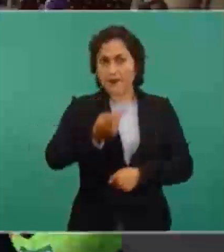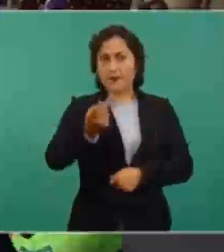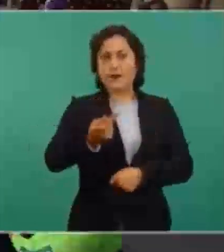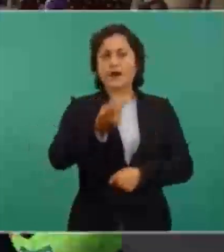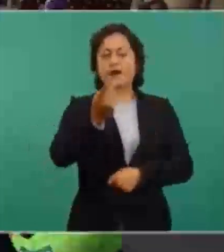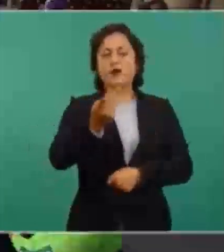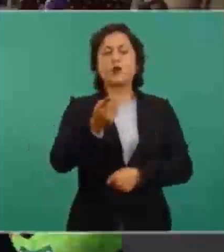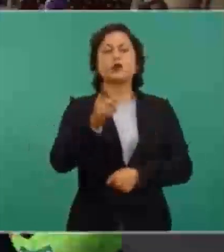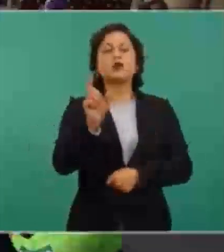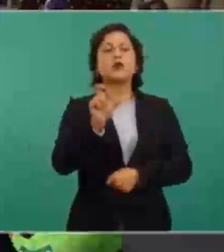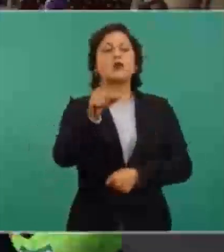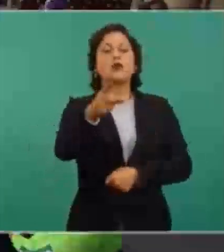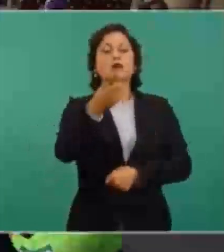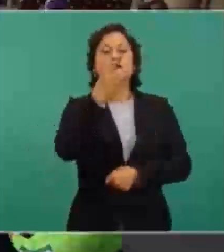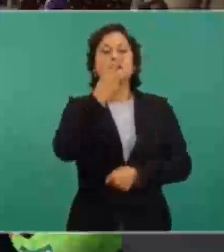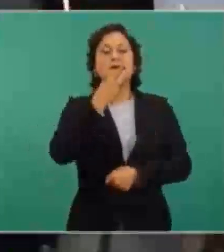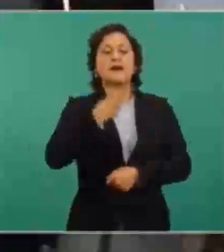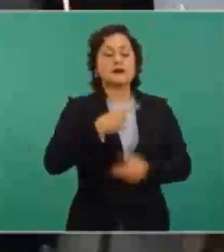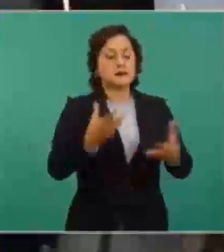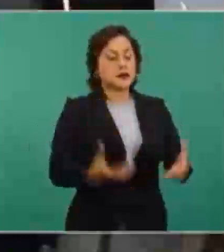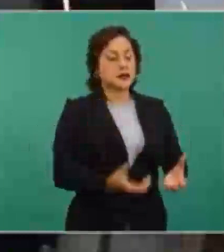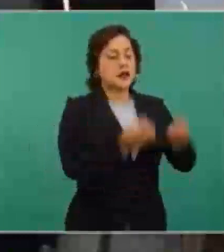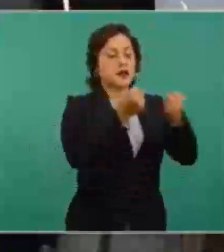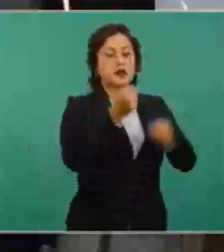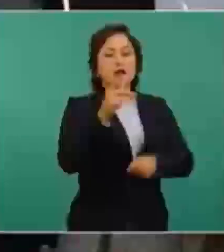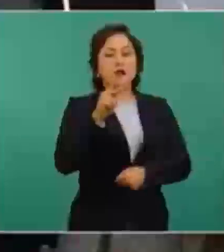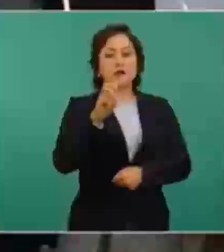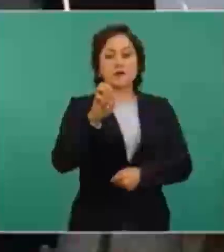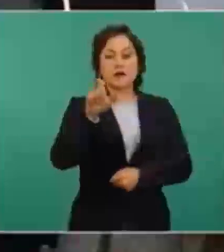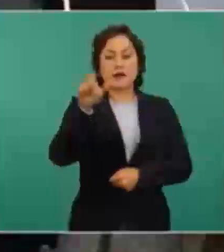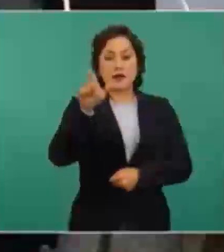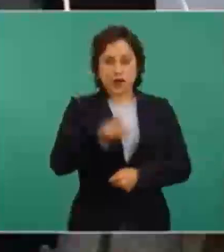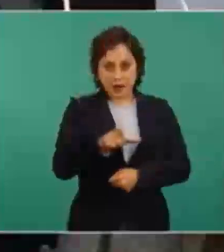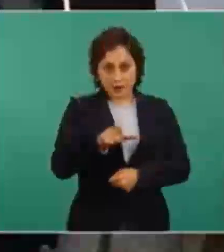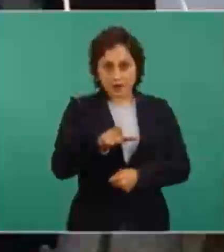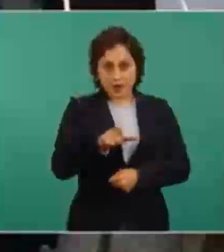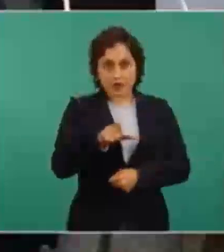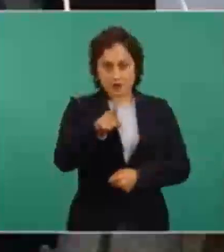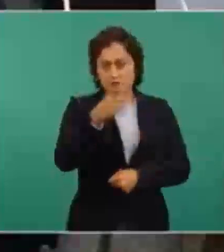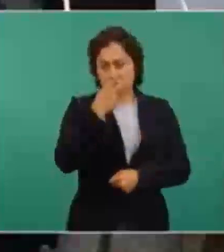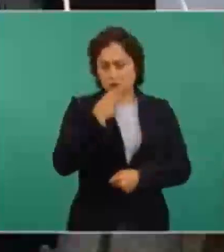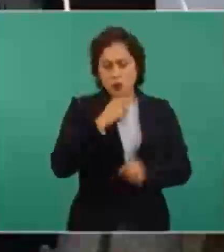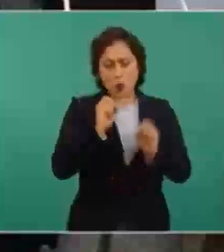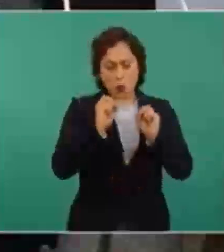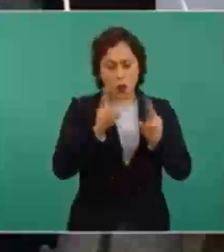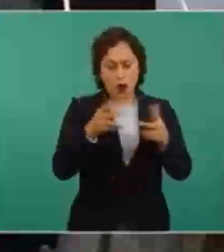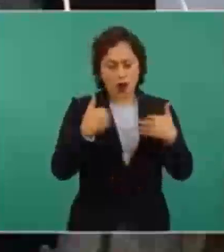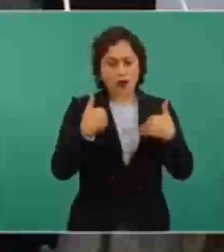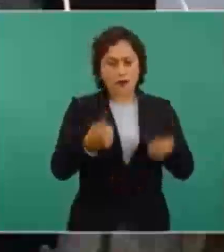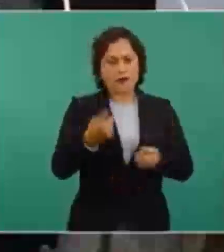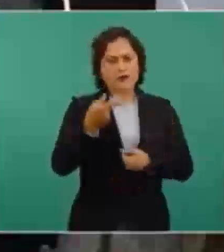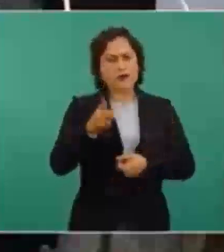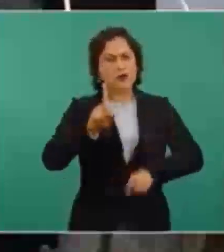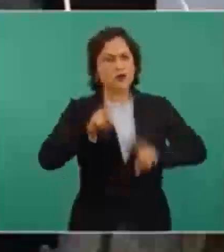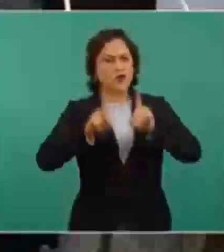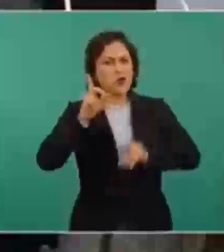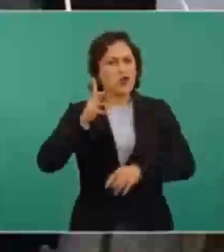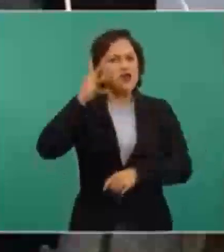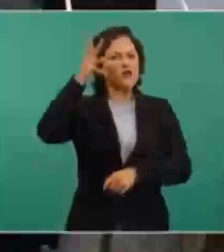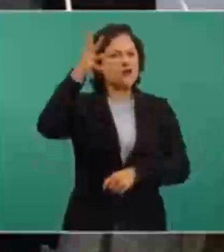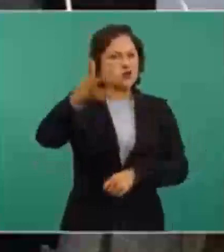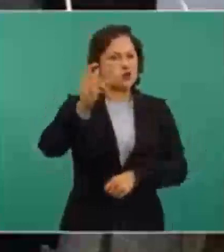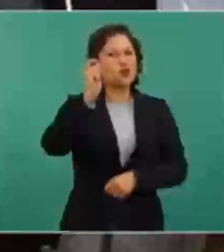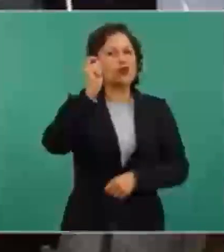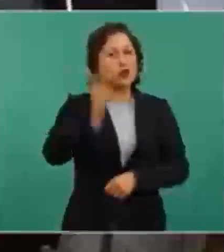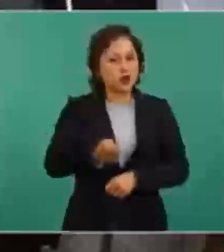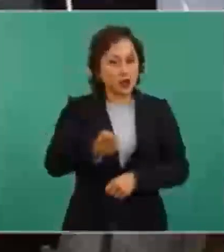dice que están salvando a Pemex, entiendo ese punto, pero a futuro, para ser muy precisos sobre cómo lo van a hacer, el gobierno federal sí va